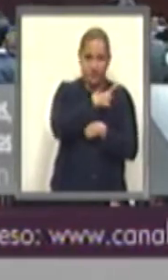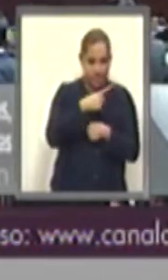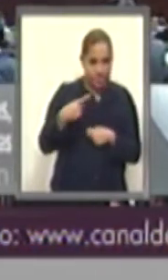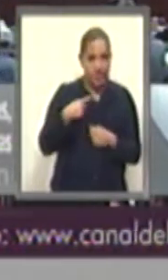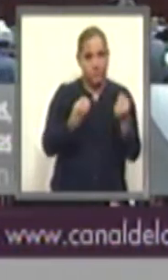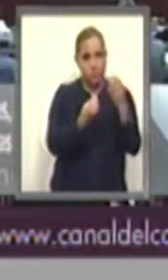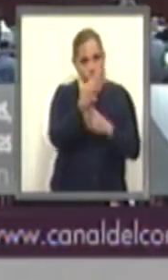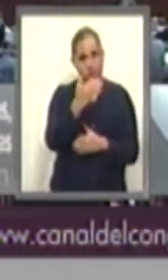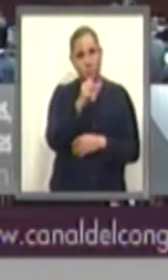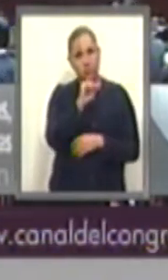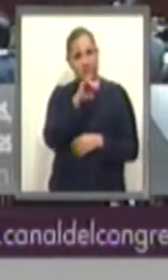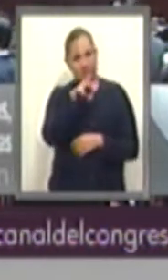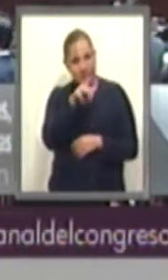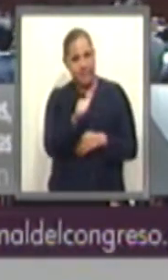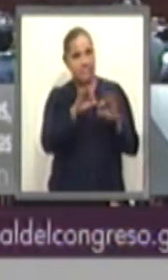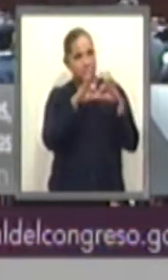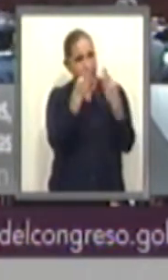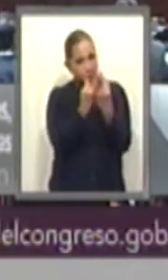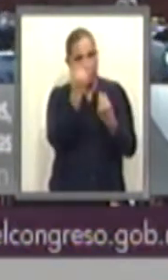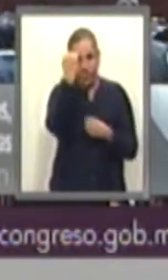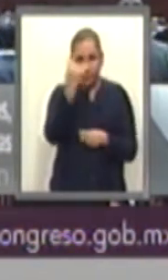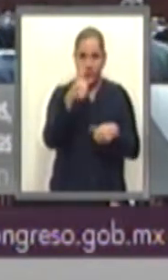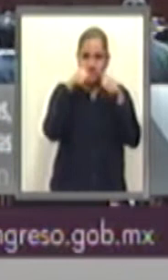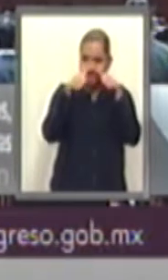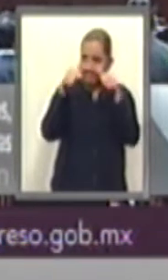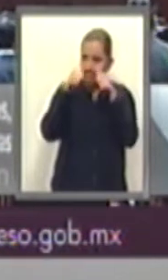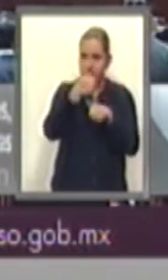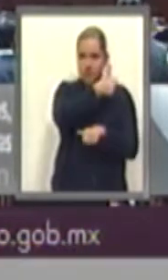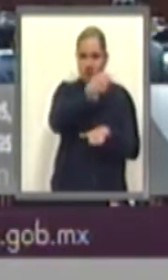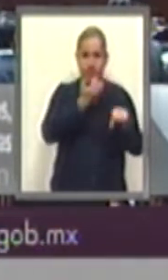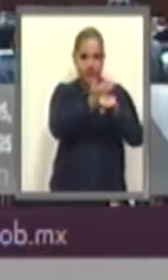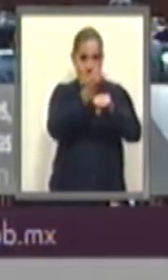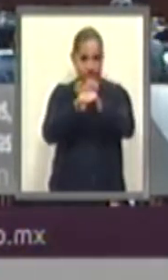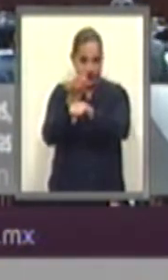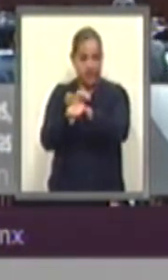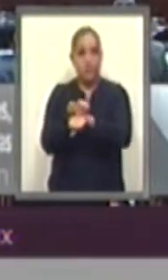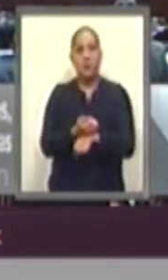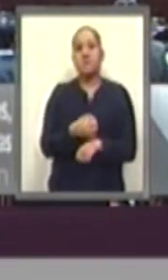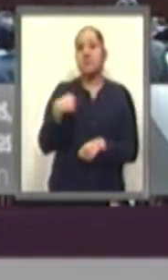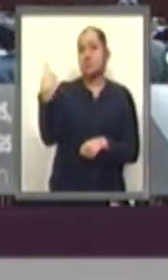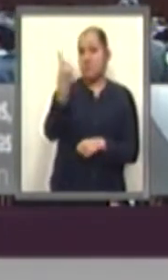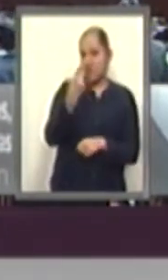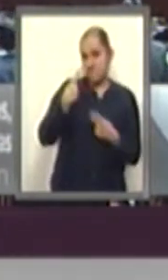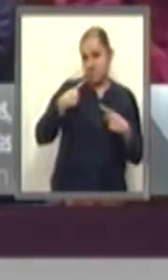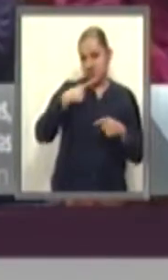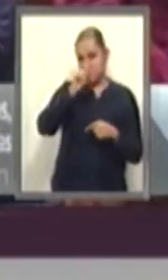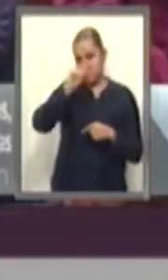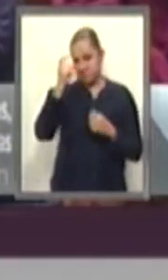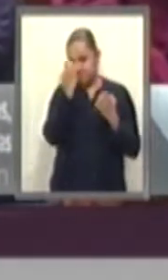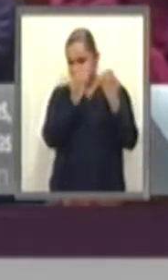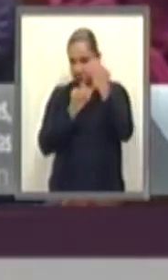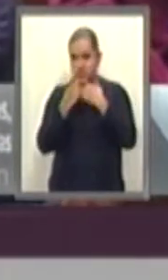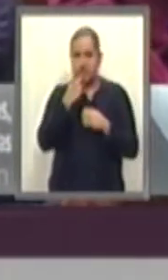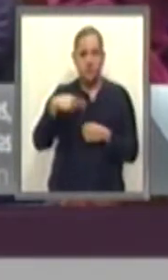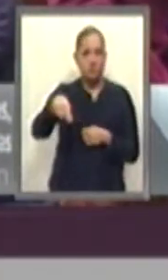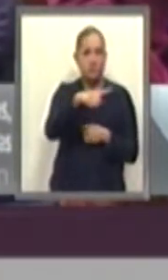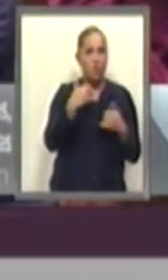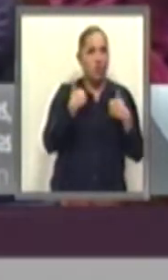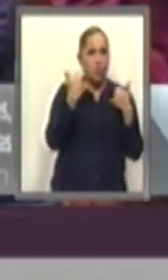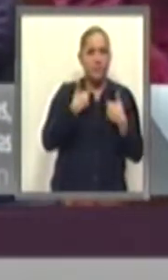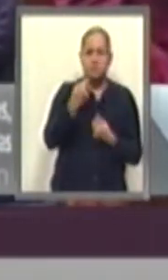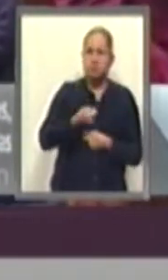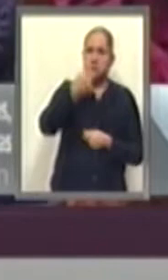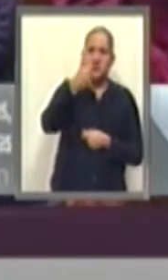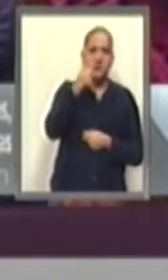locales. De acuerdo con especialistas en el tema, la edad promedio en que los jóvenes prueban por primera vez una